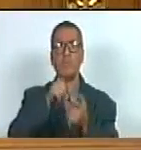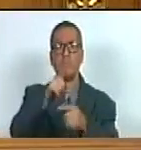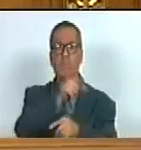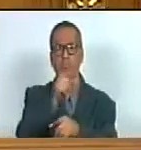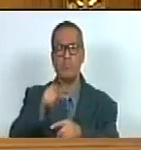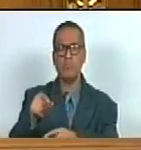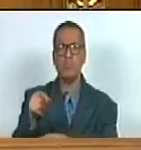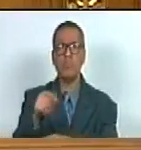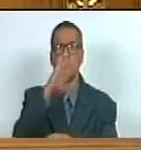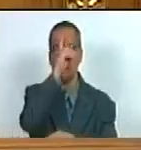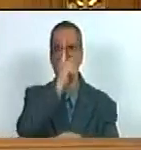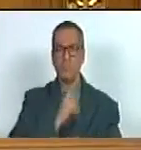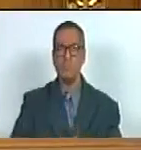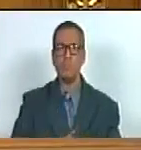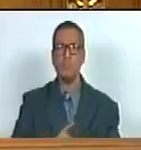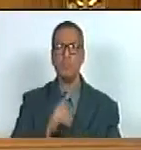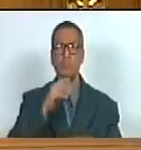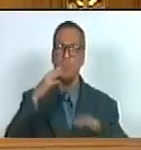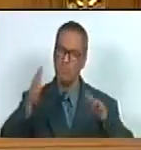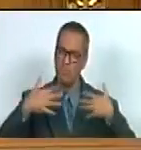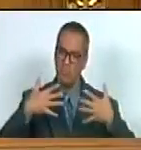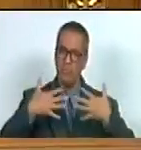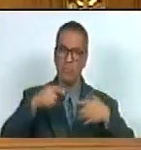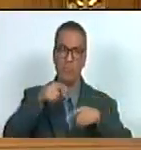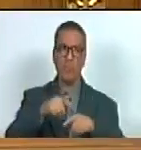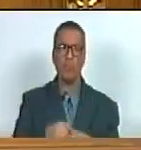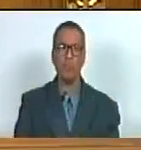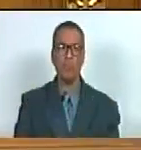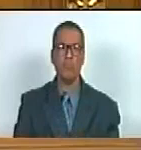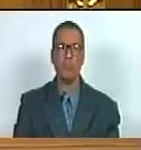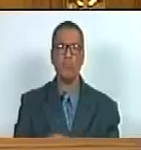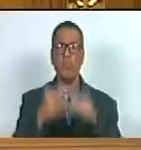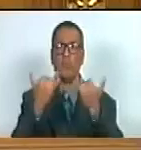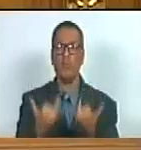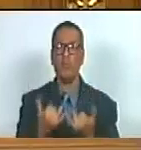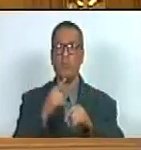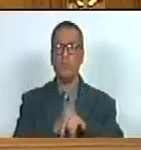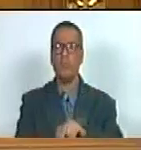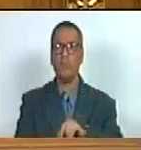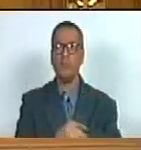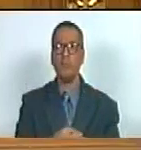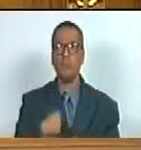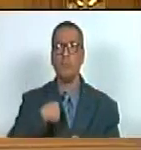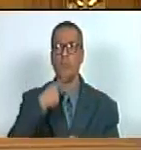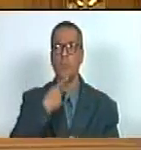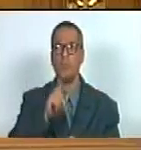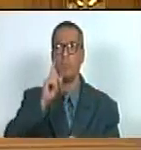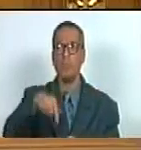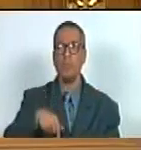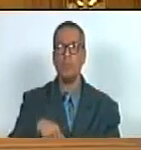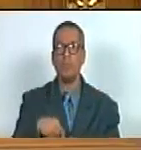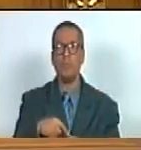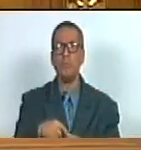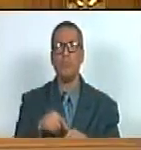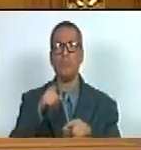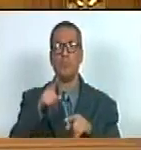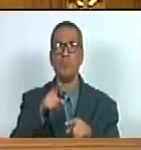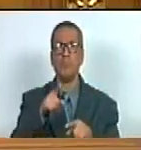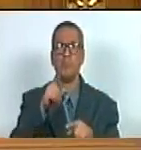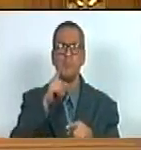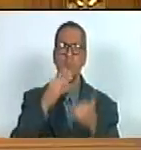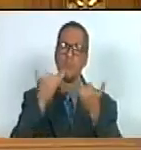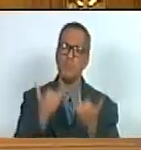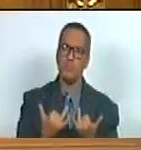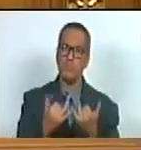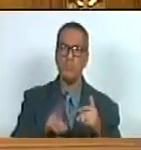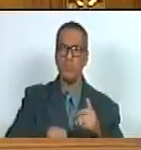personas con discapacidad se acelere ahora les digo también esto no es mal de morir ya